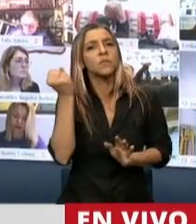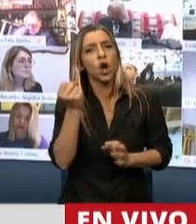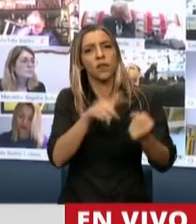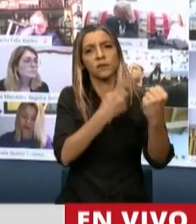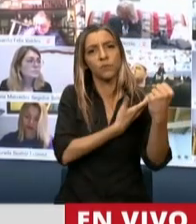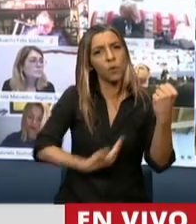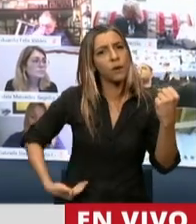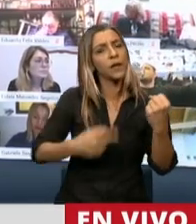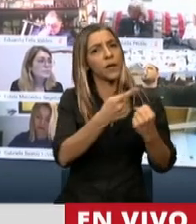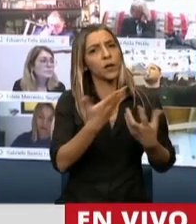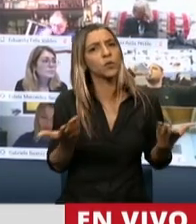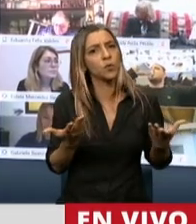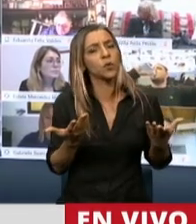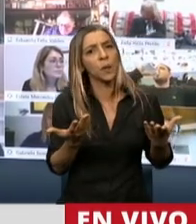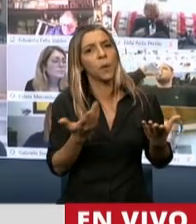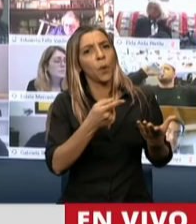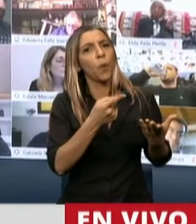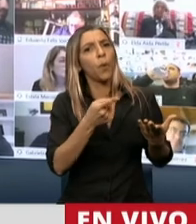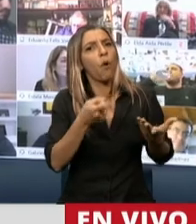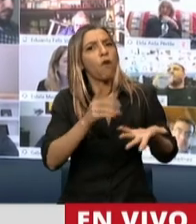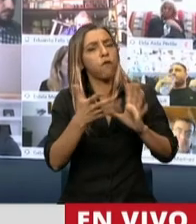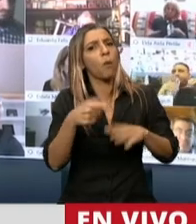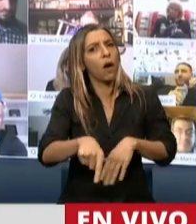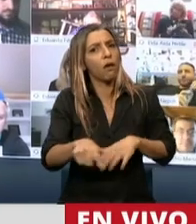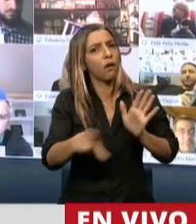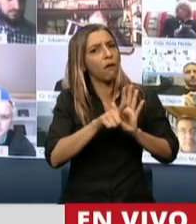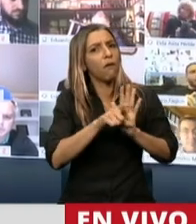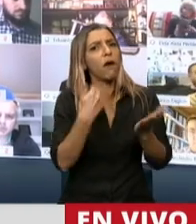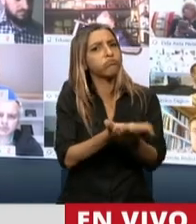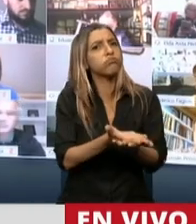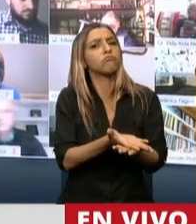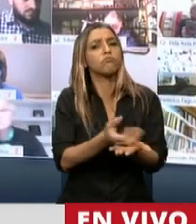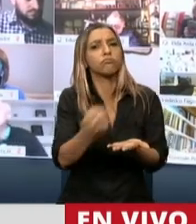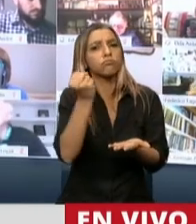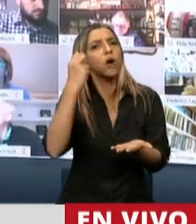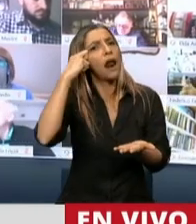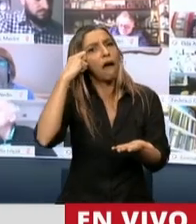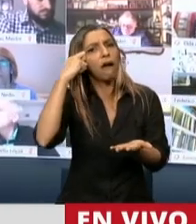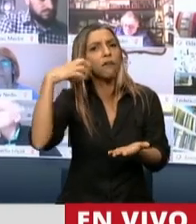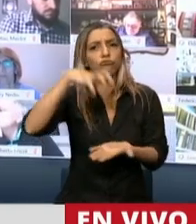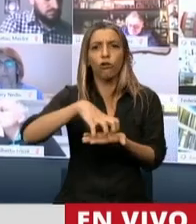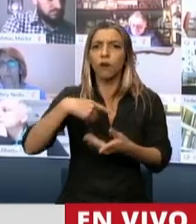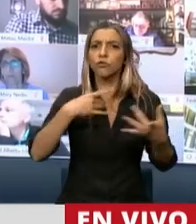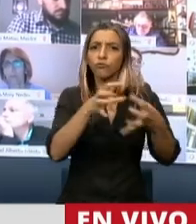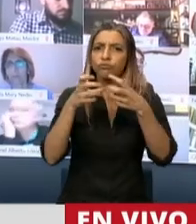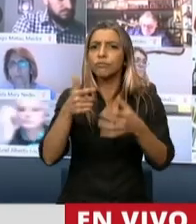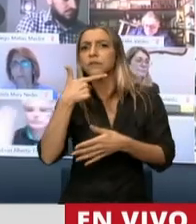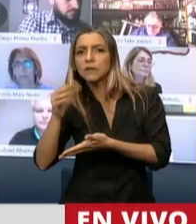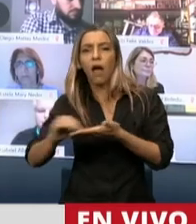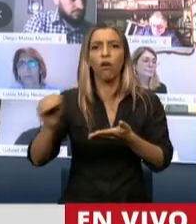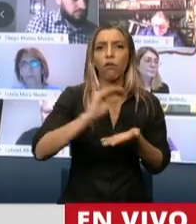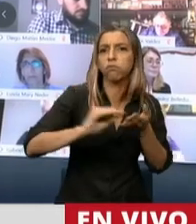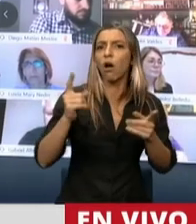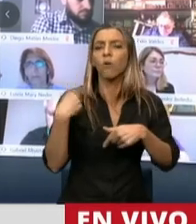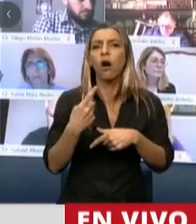Ejecutivo de hacer esto a través de una ley de poder discutir esto cara a cara acá en el Congreso en diputados y después en senadores y sacar el mejor